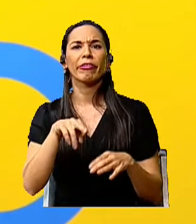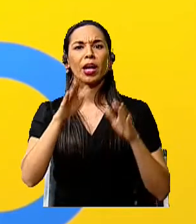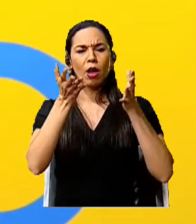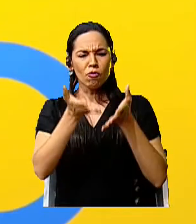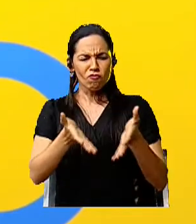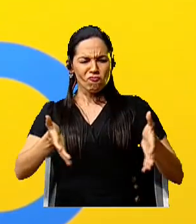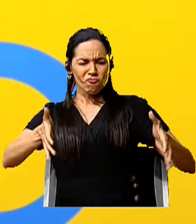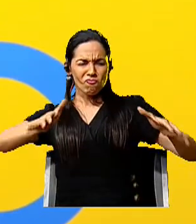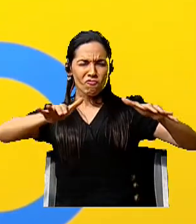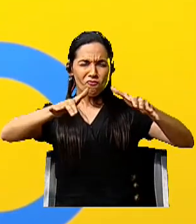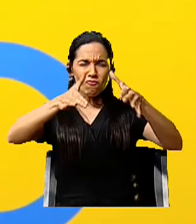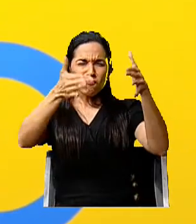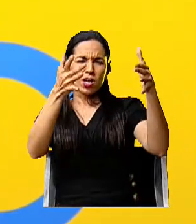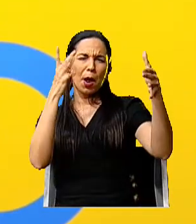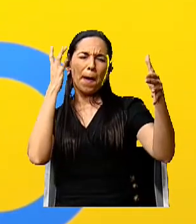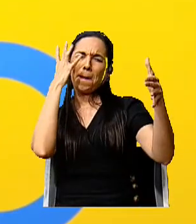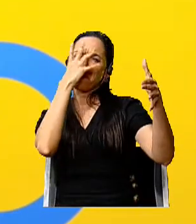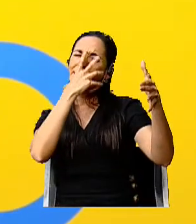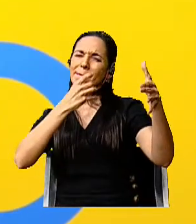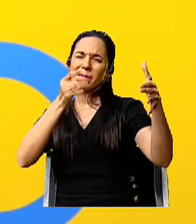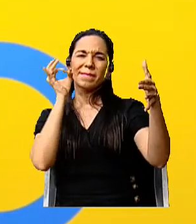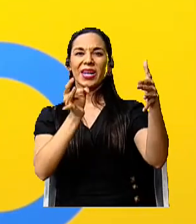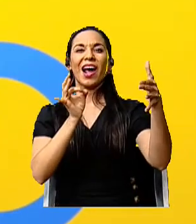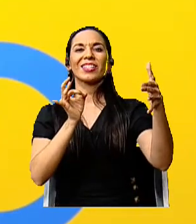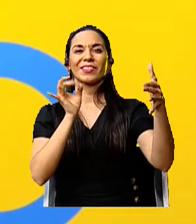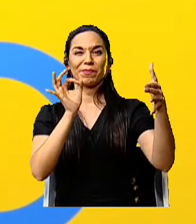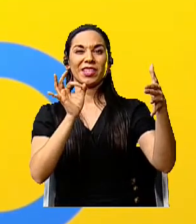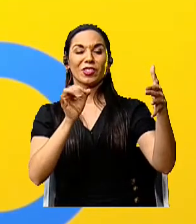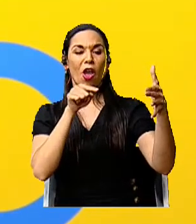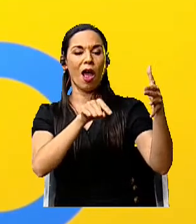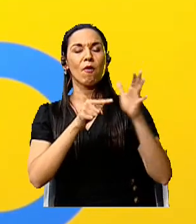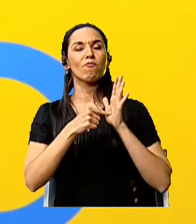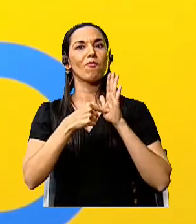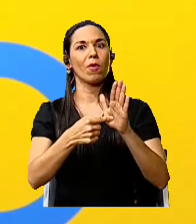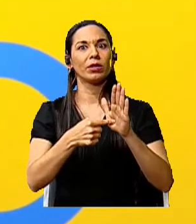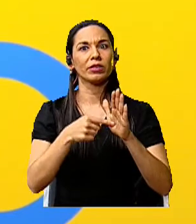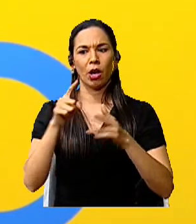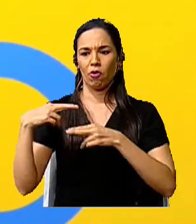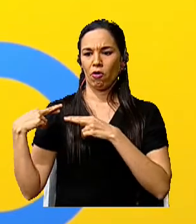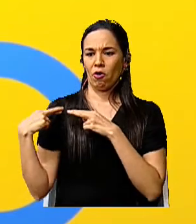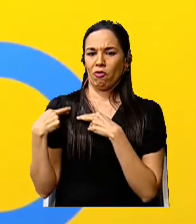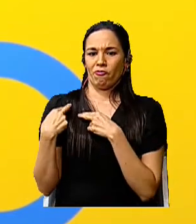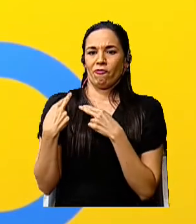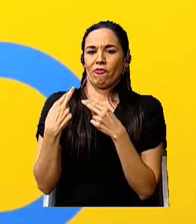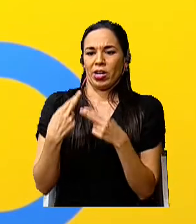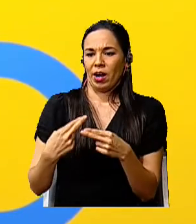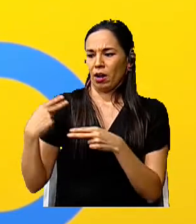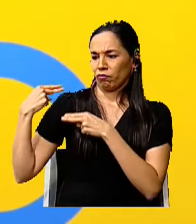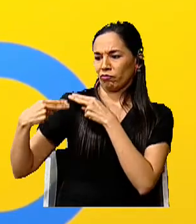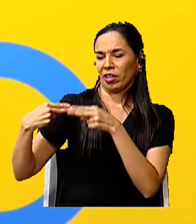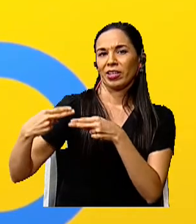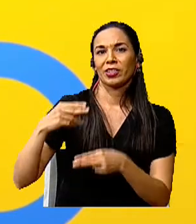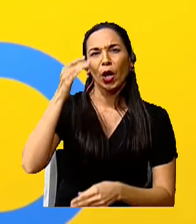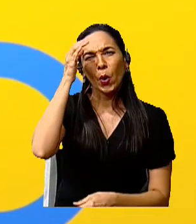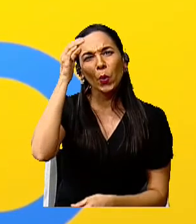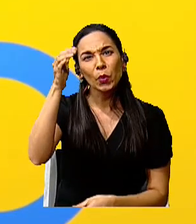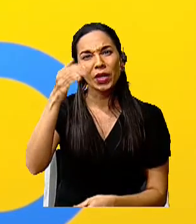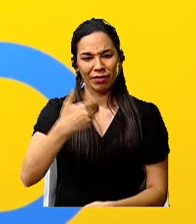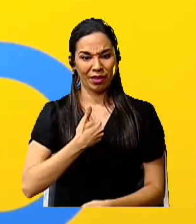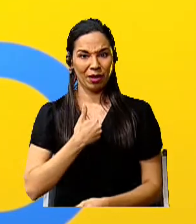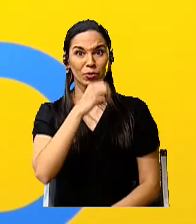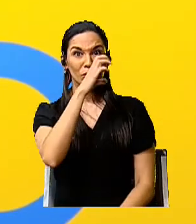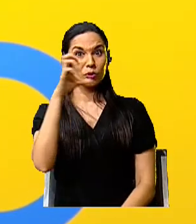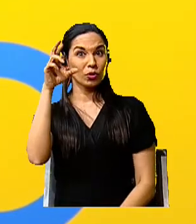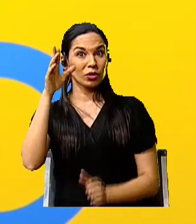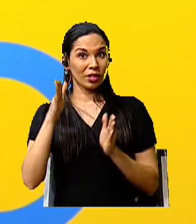tenemos ahí, representa uno de esos legados culturales que tenemos los costarricenses.